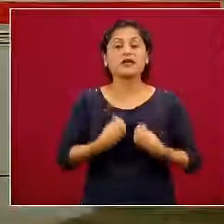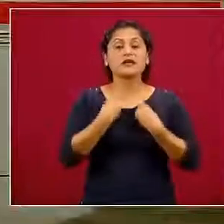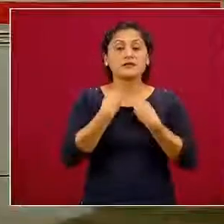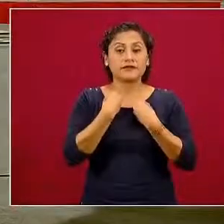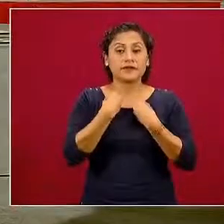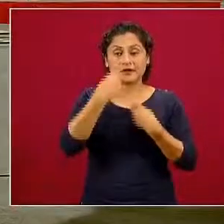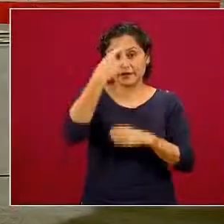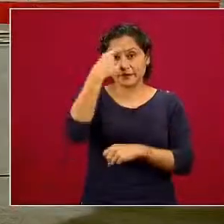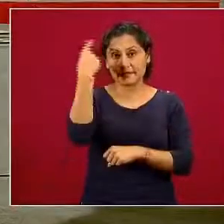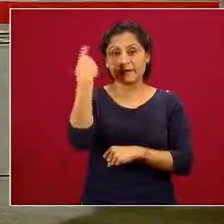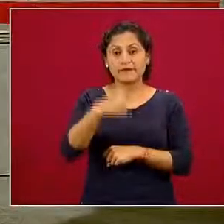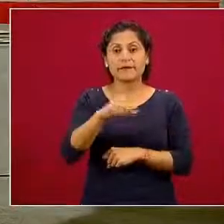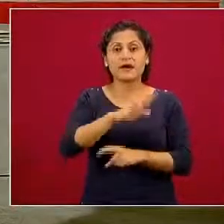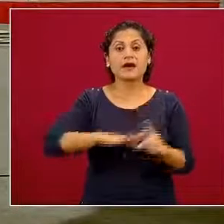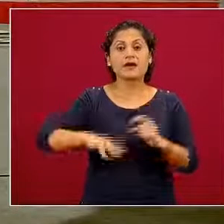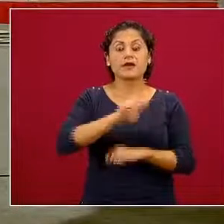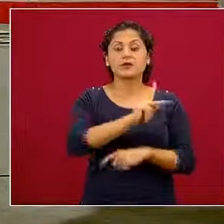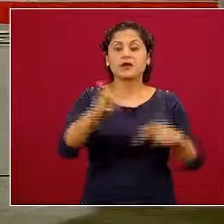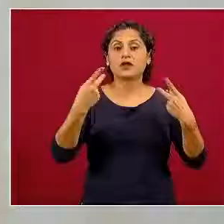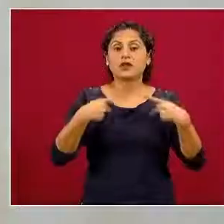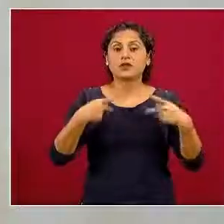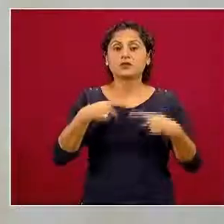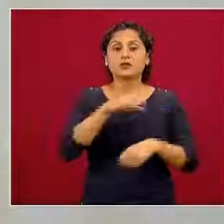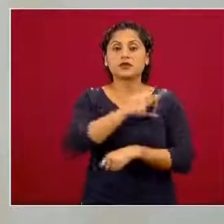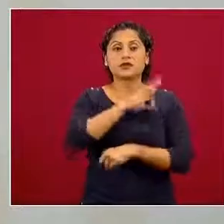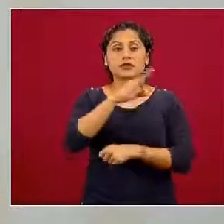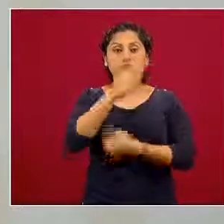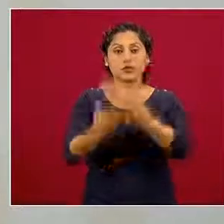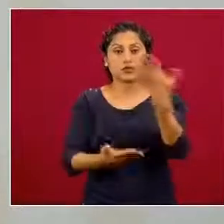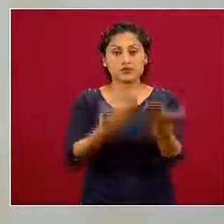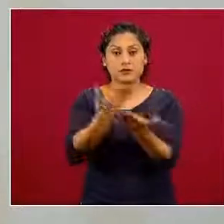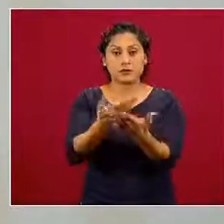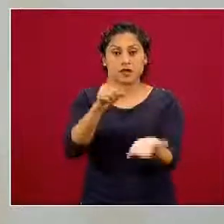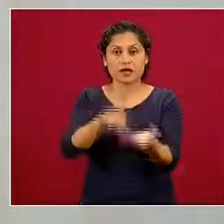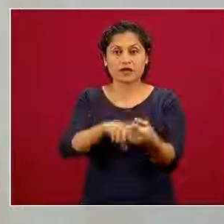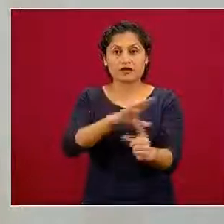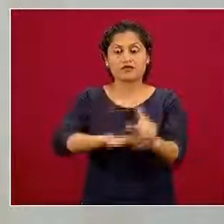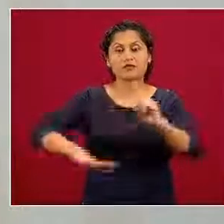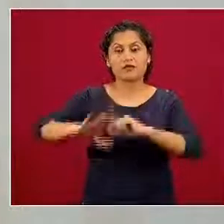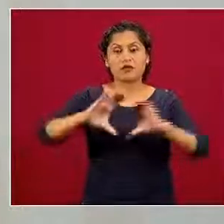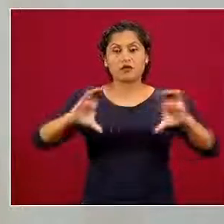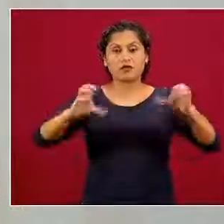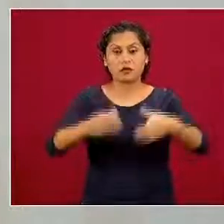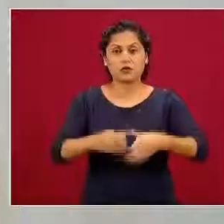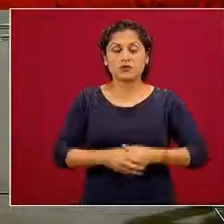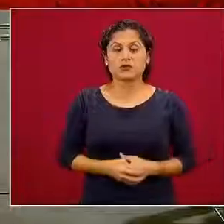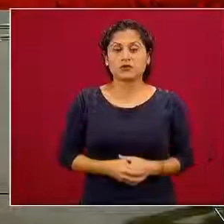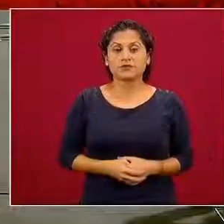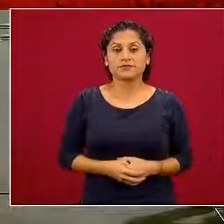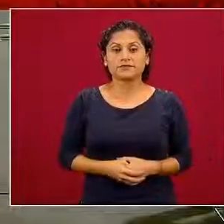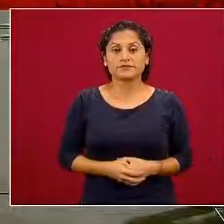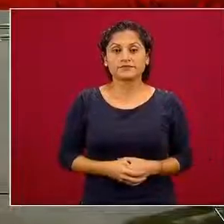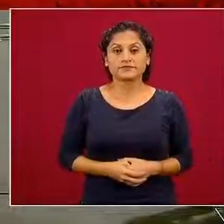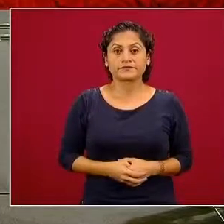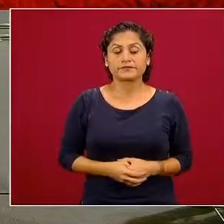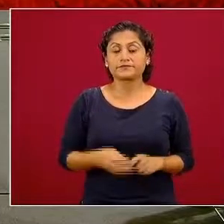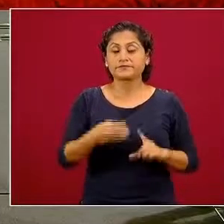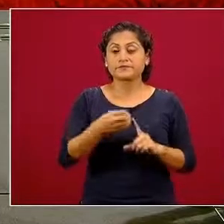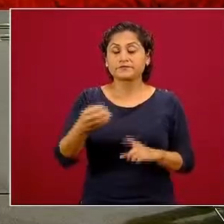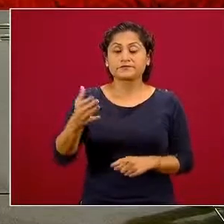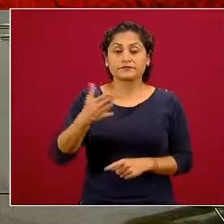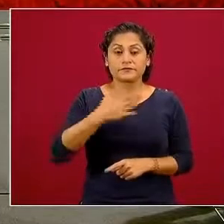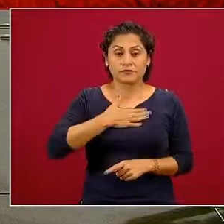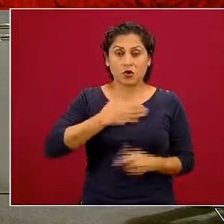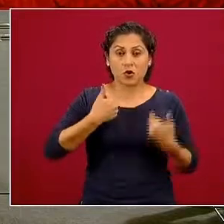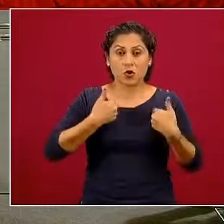ser humano tiene para dar y servir en nuestra comunidad. Hombre soy y nada humano me es ajeno.